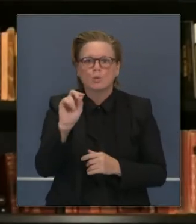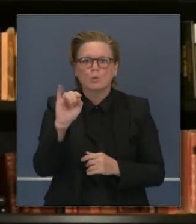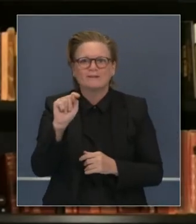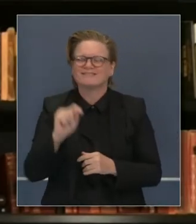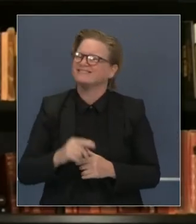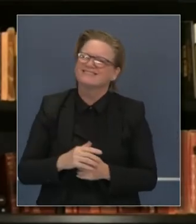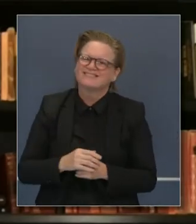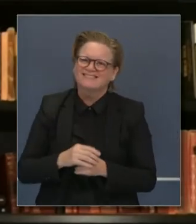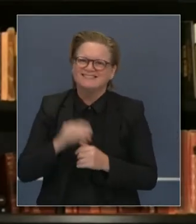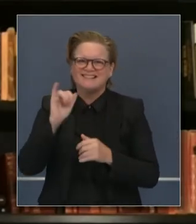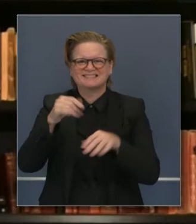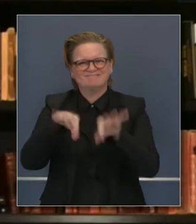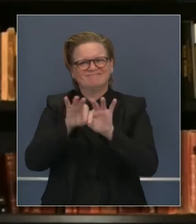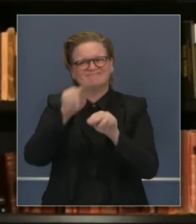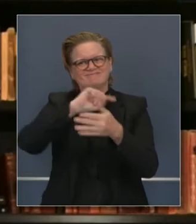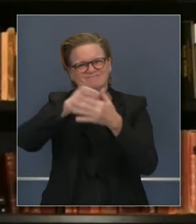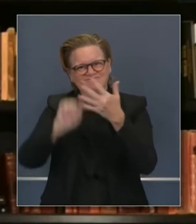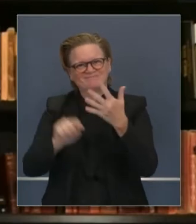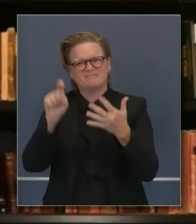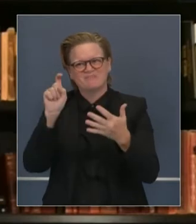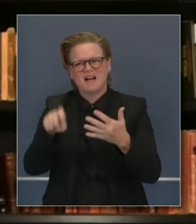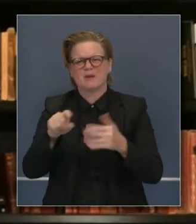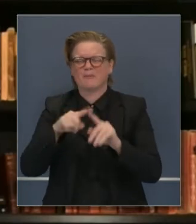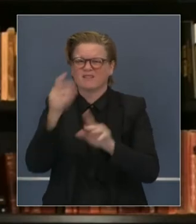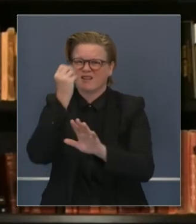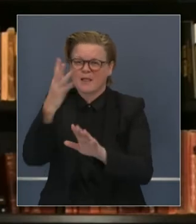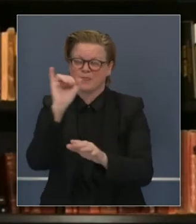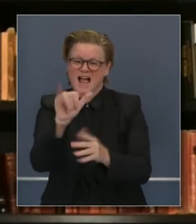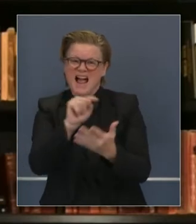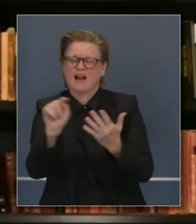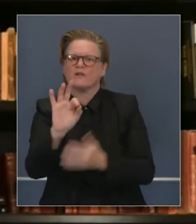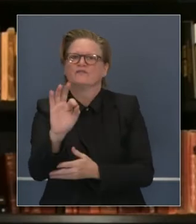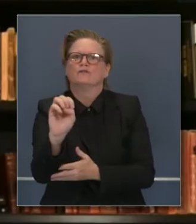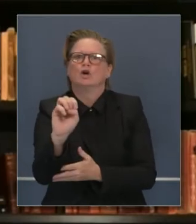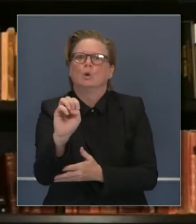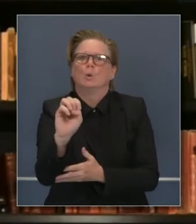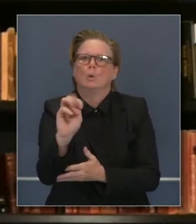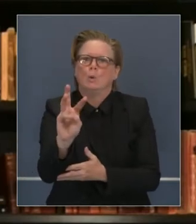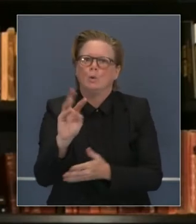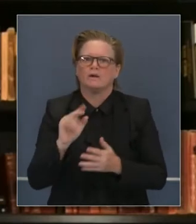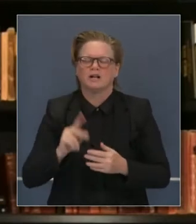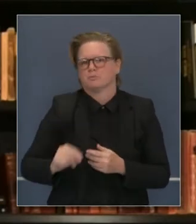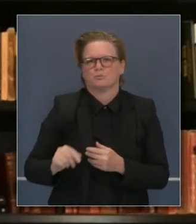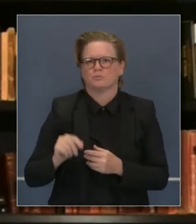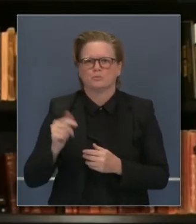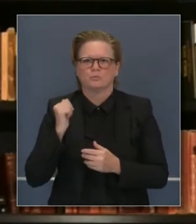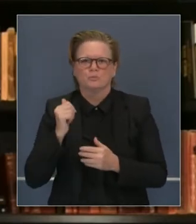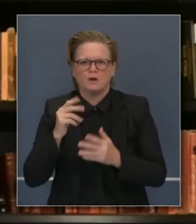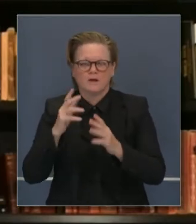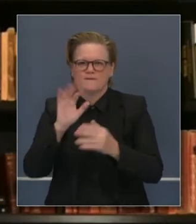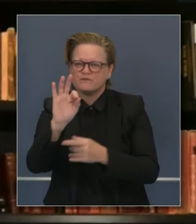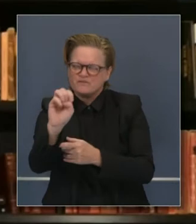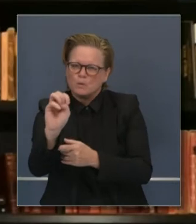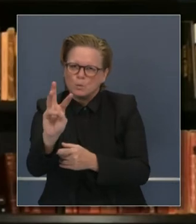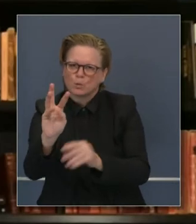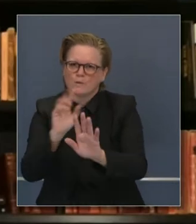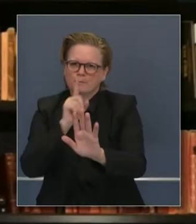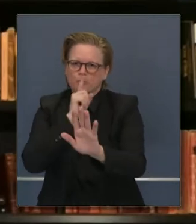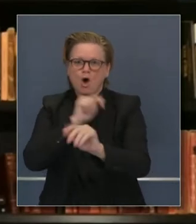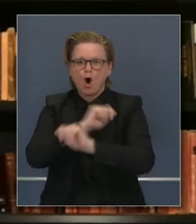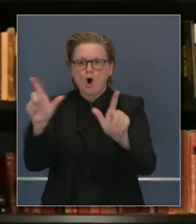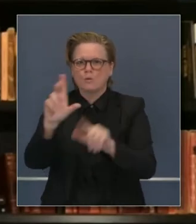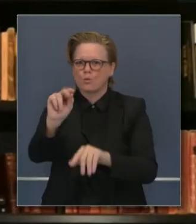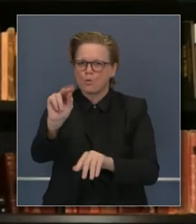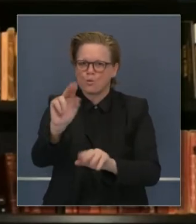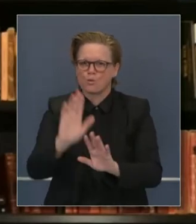pandemia. Pero como les digo, un pequeño número de personas están denegando esta enfermedad